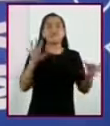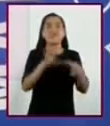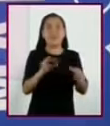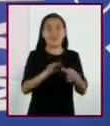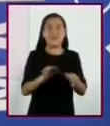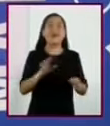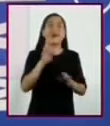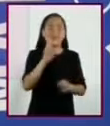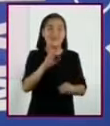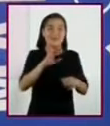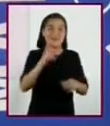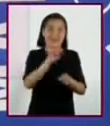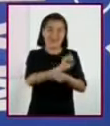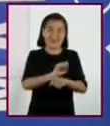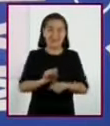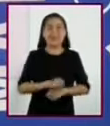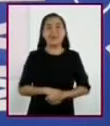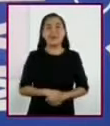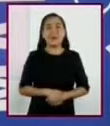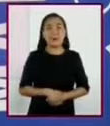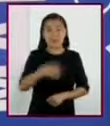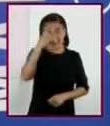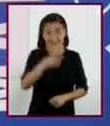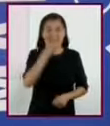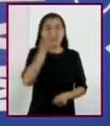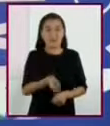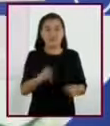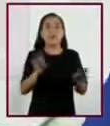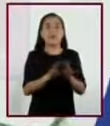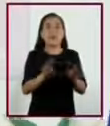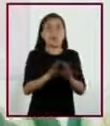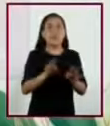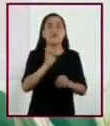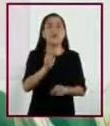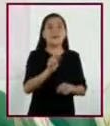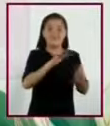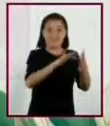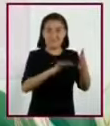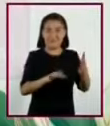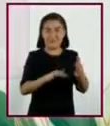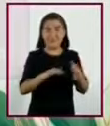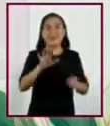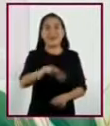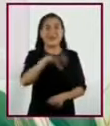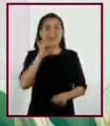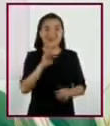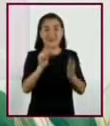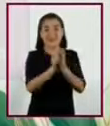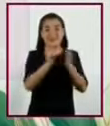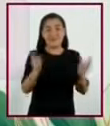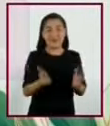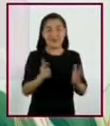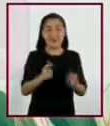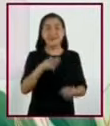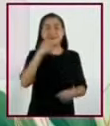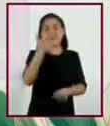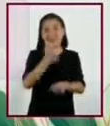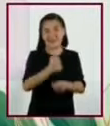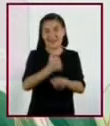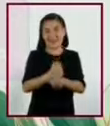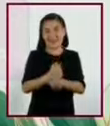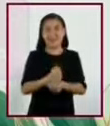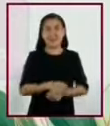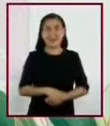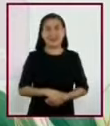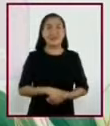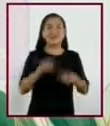paréntesis. Para esta investigación, leeremos un texto que encontramos en el libro de texto de sexto grado de